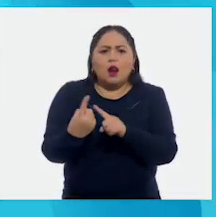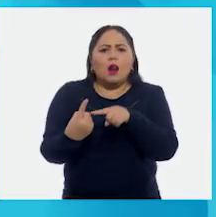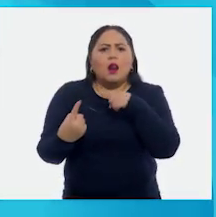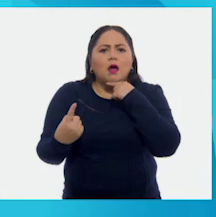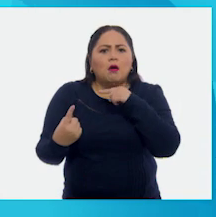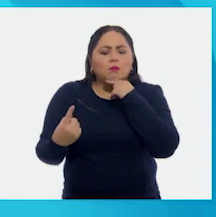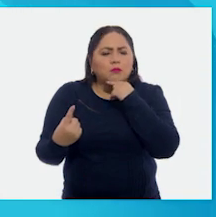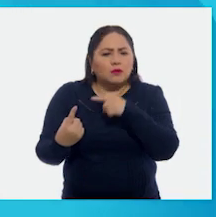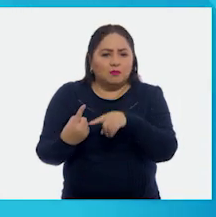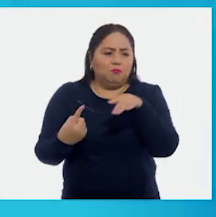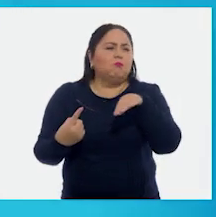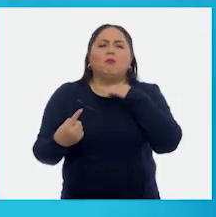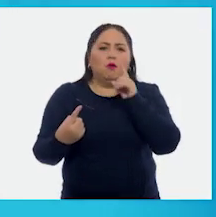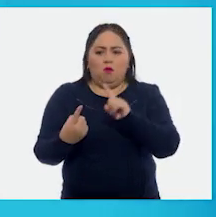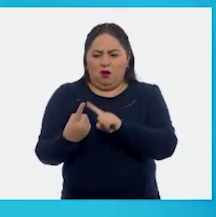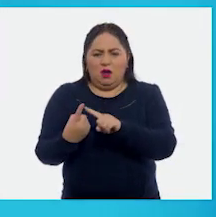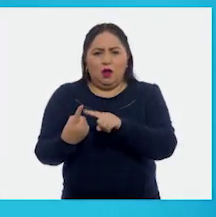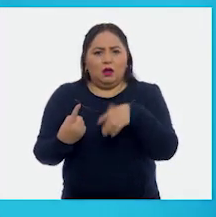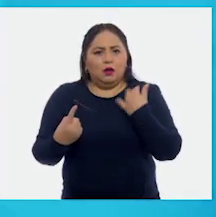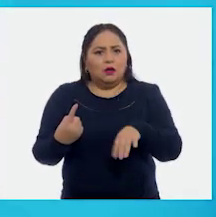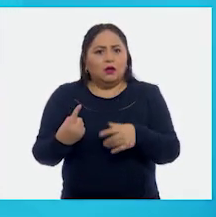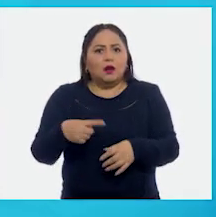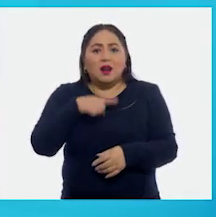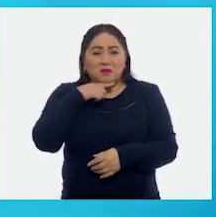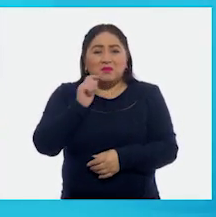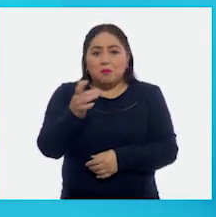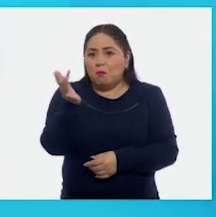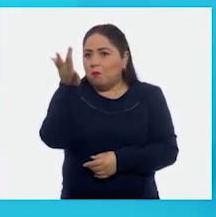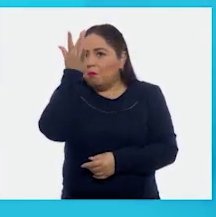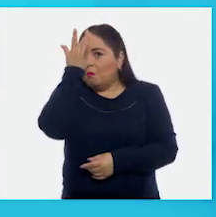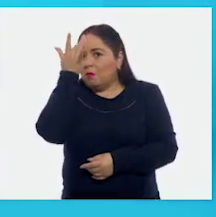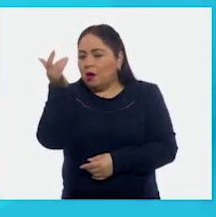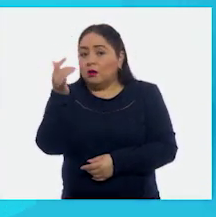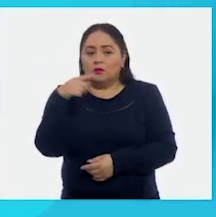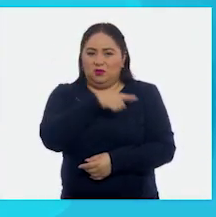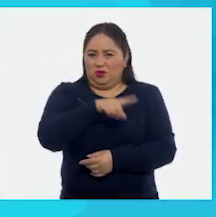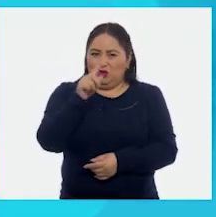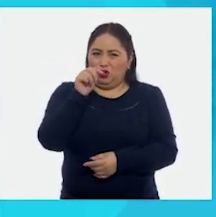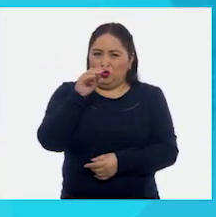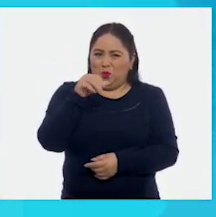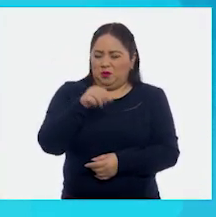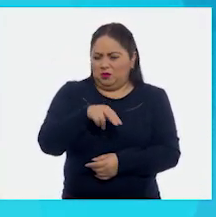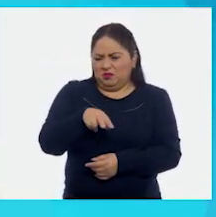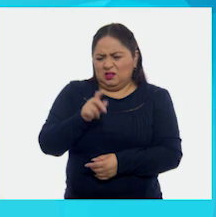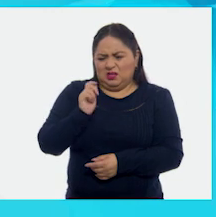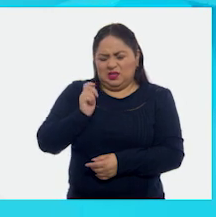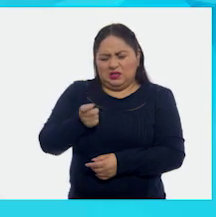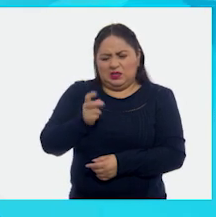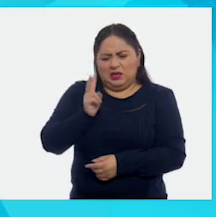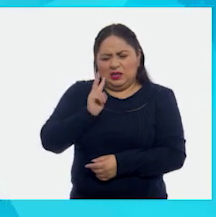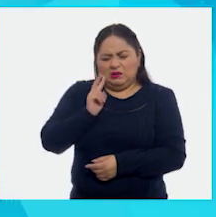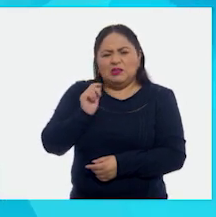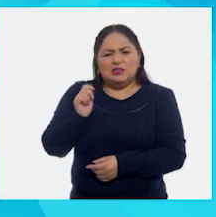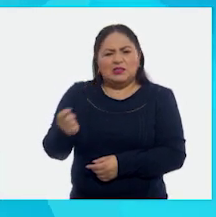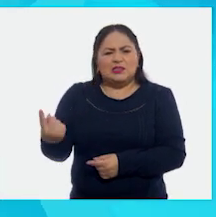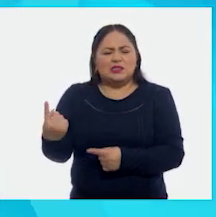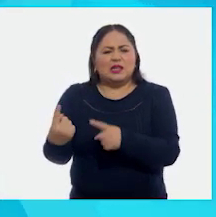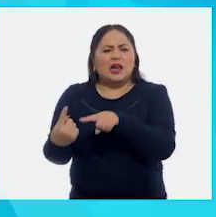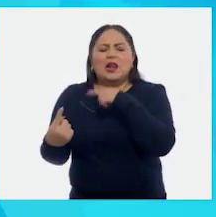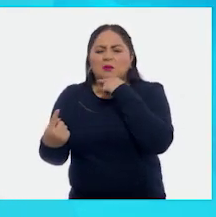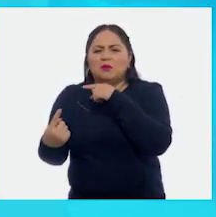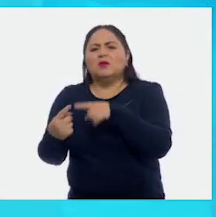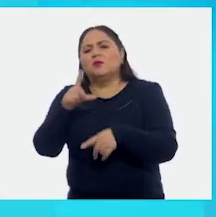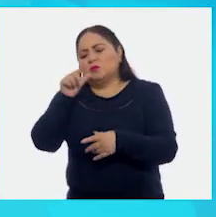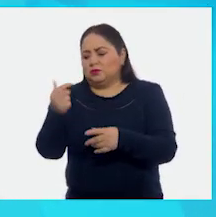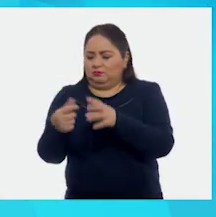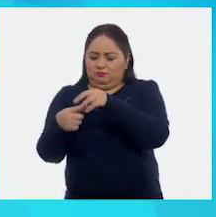cualquier lápiz. Era un lápiz mágico. A Tomás le daba mucha curiosidad hacer algo con él. Así que